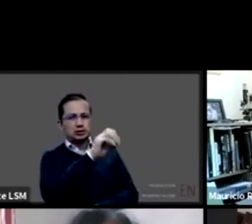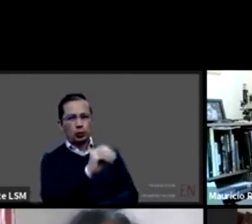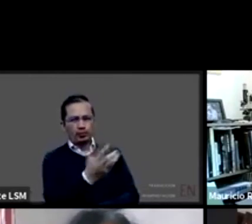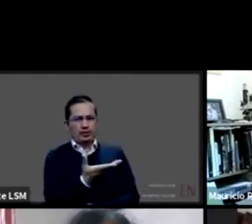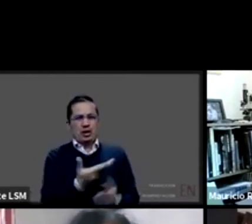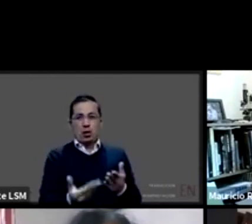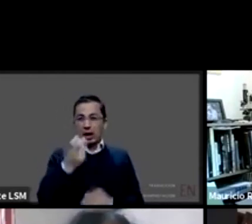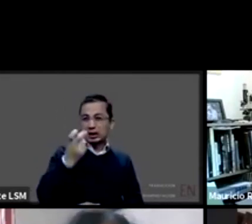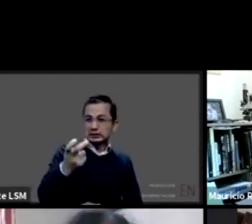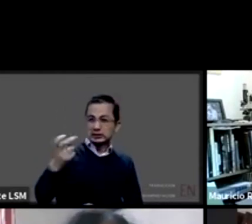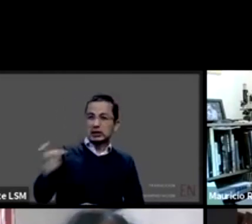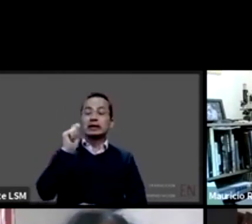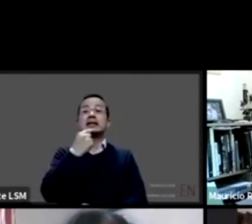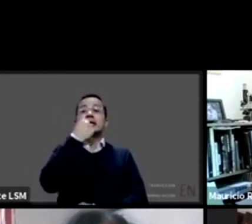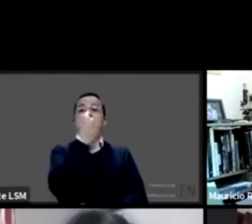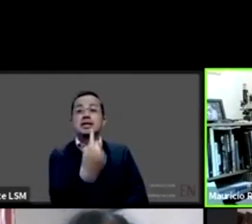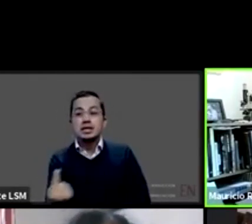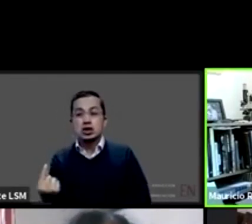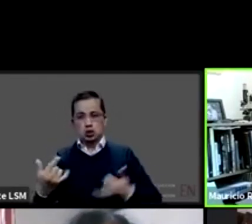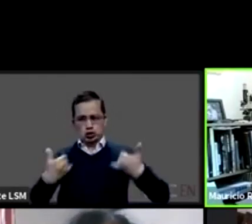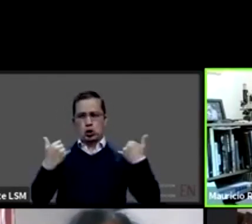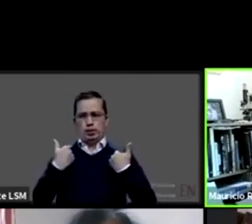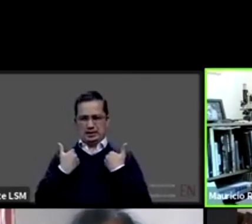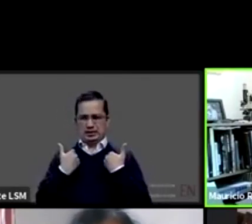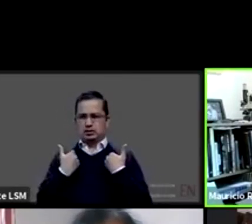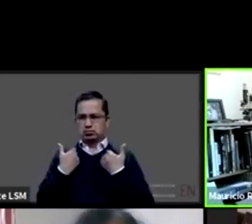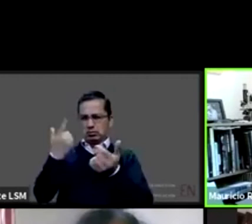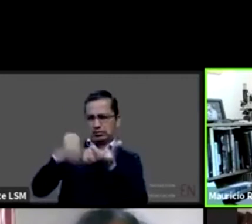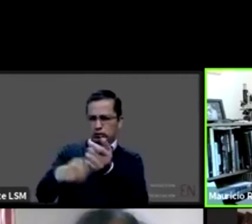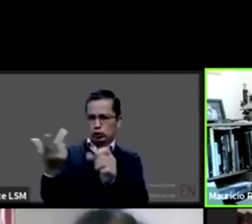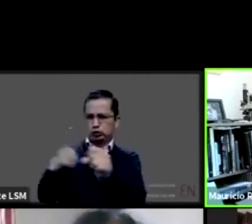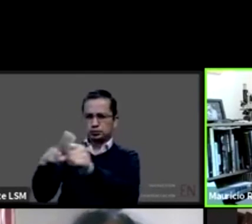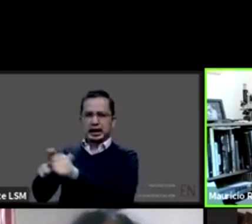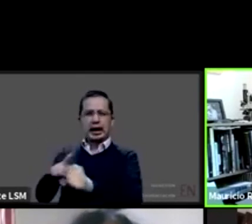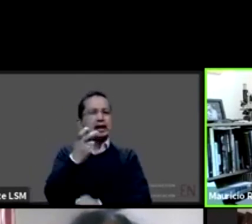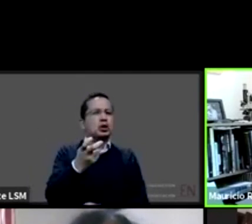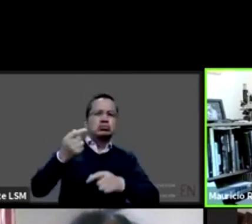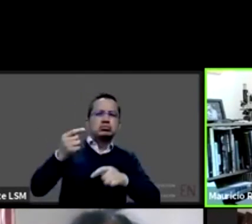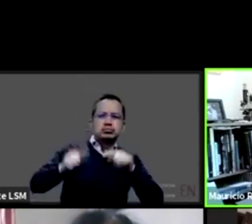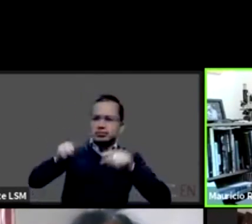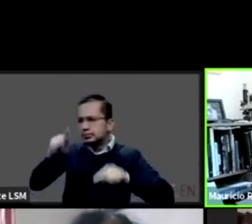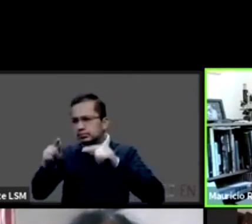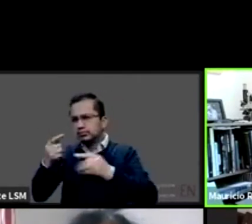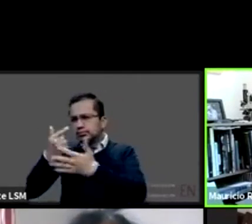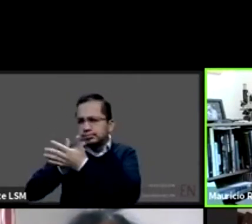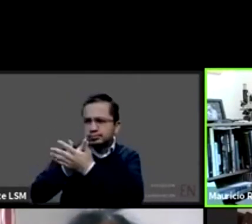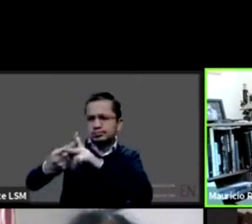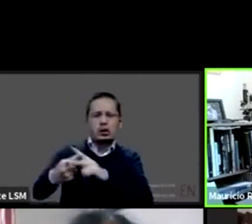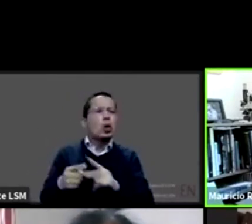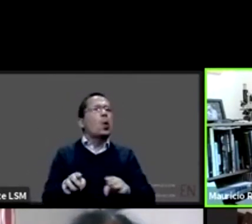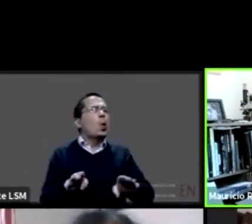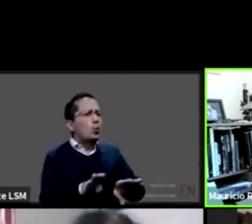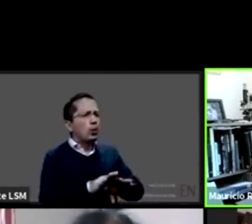hospitalizada? Bueno, en términos generales, ya lo señalaba ahorita Ricardo,